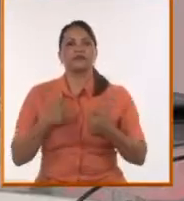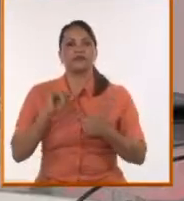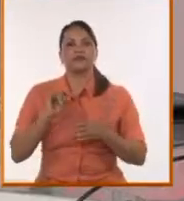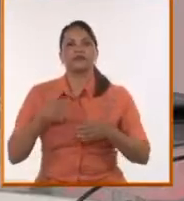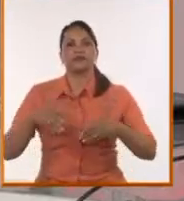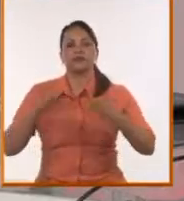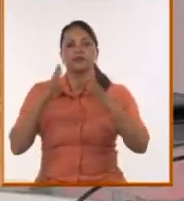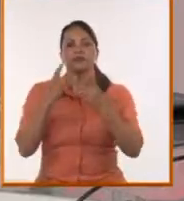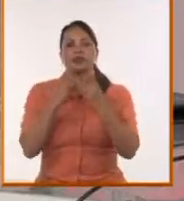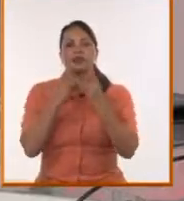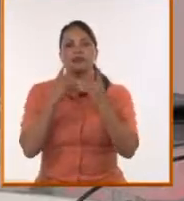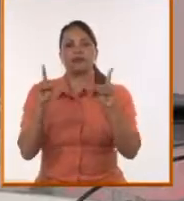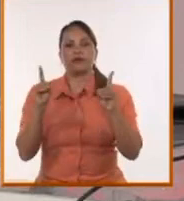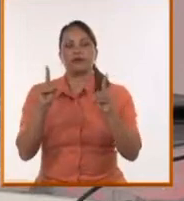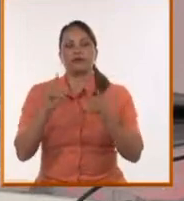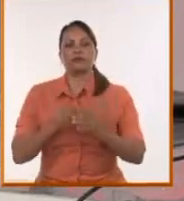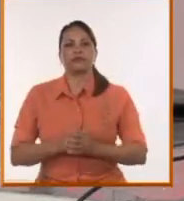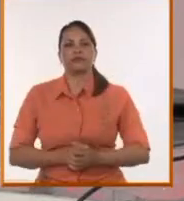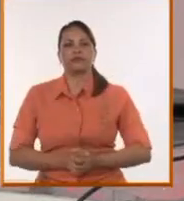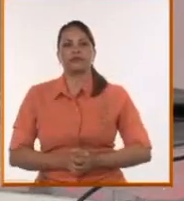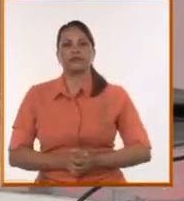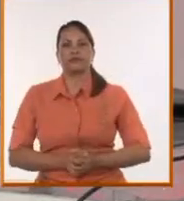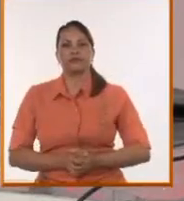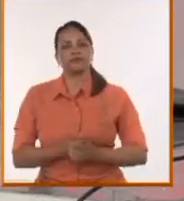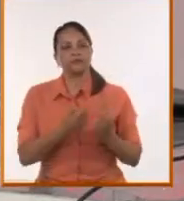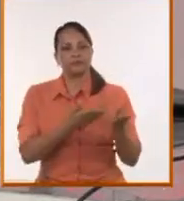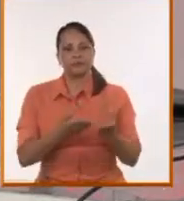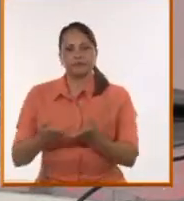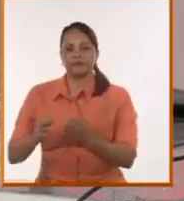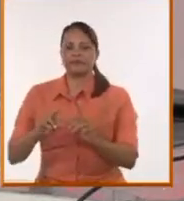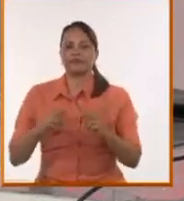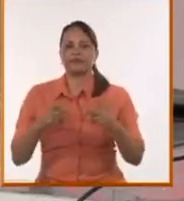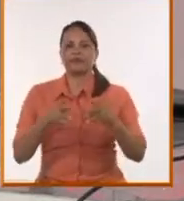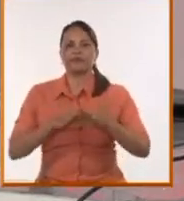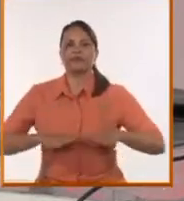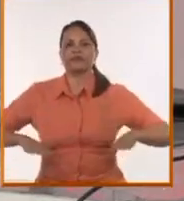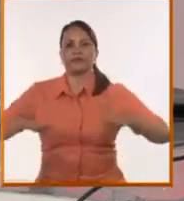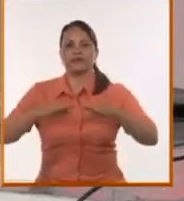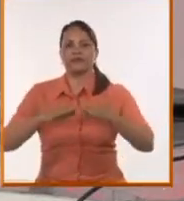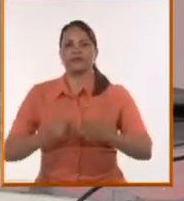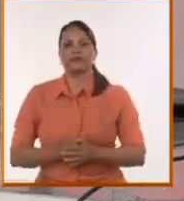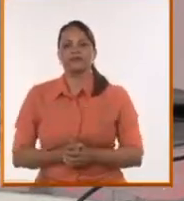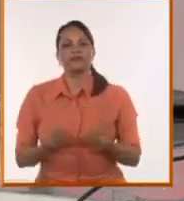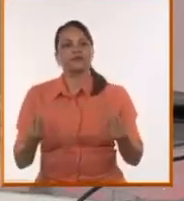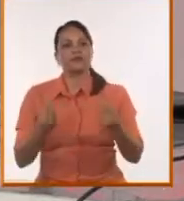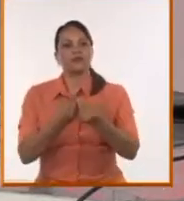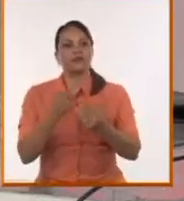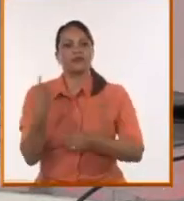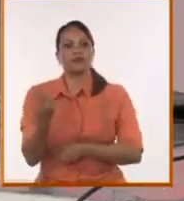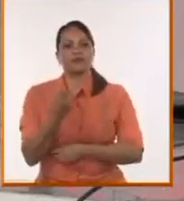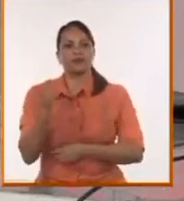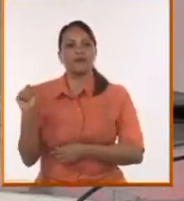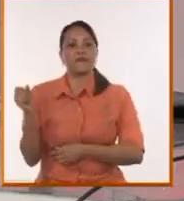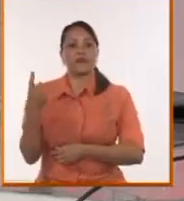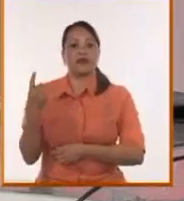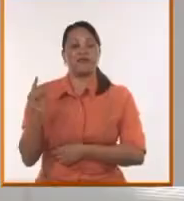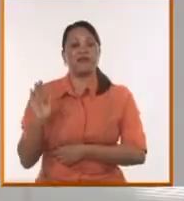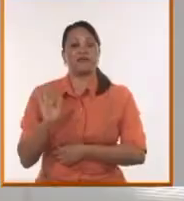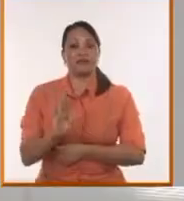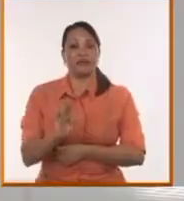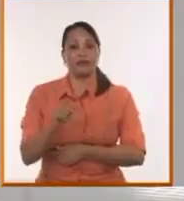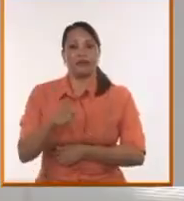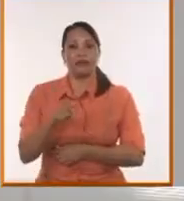para la Democracia Eloy Alfaro. Bienvenida Gabriela nuevamente a nuestra mesa redonda. También me acompaña por primera vez Alina Duarte,